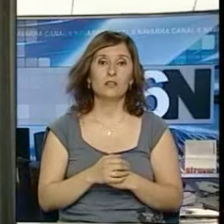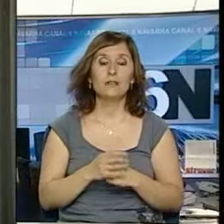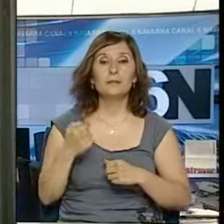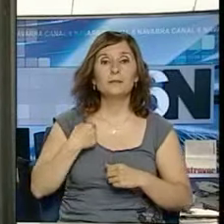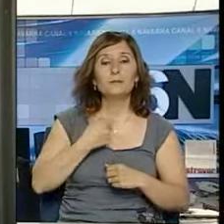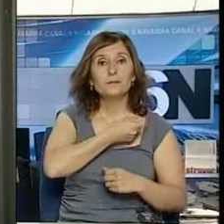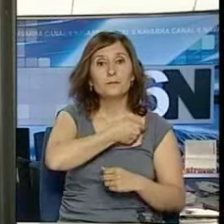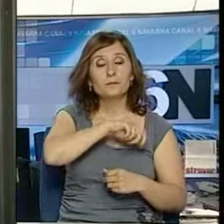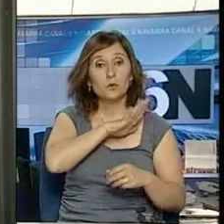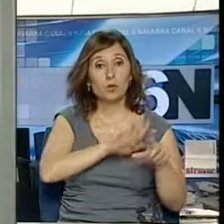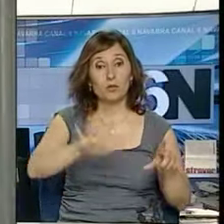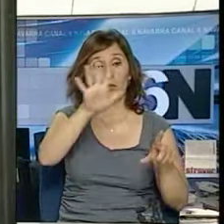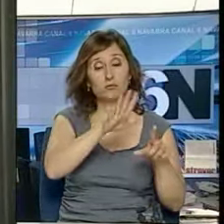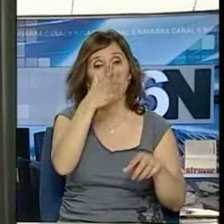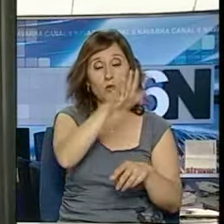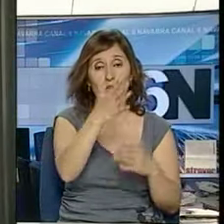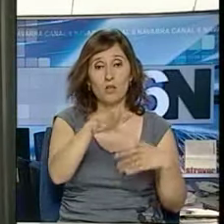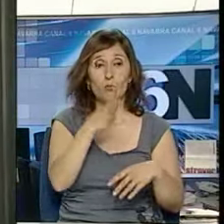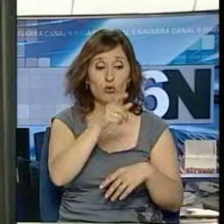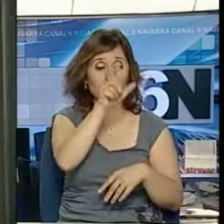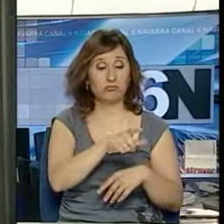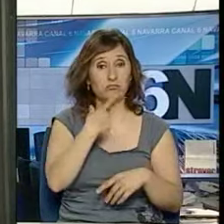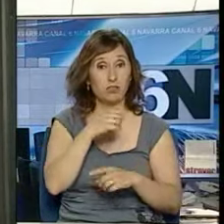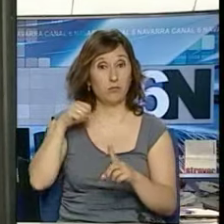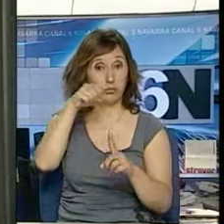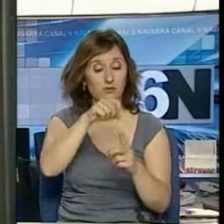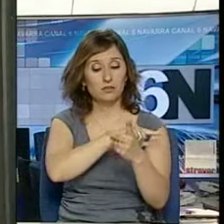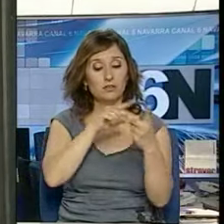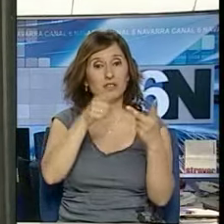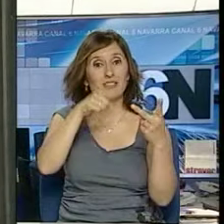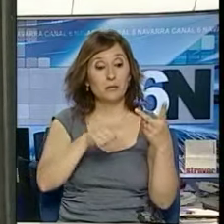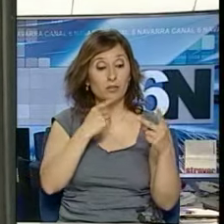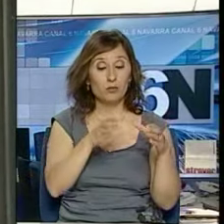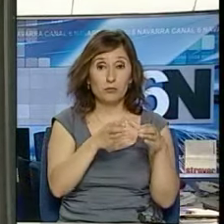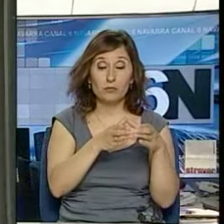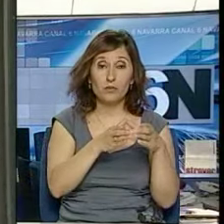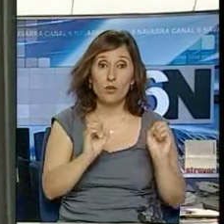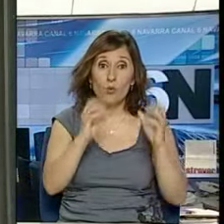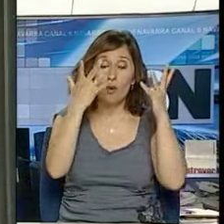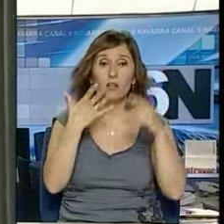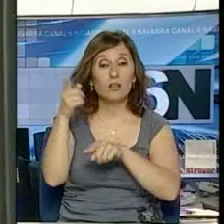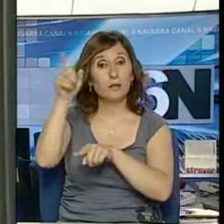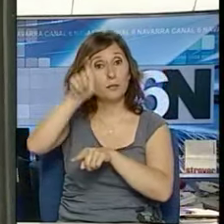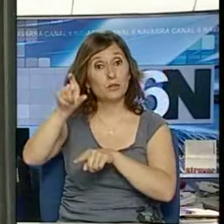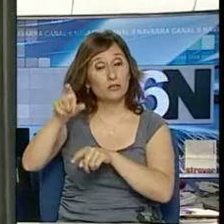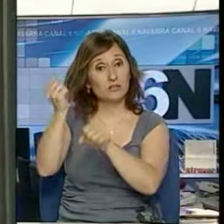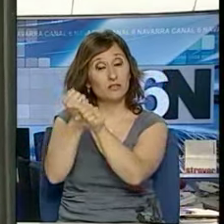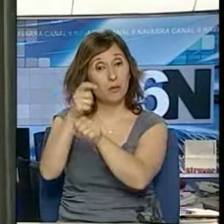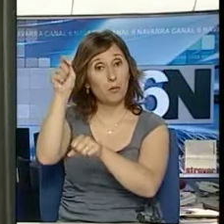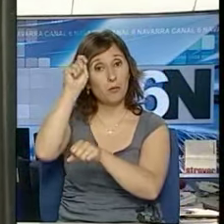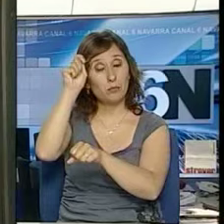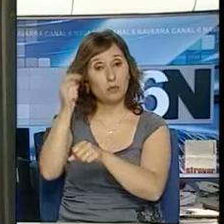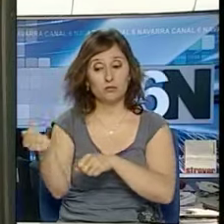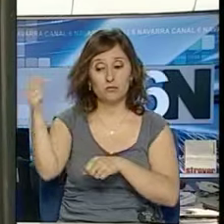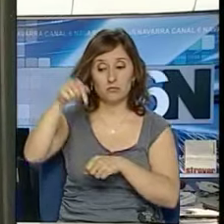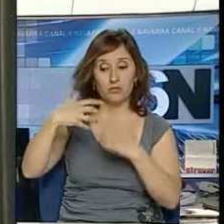agresión del cabo de la Policía Municipal y por su implantación de trabajadores que vinieron dos de Pamplona a hacer mantenimiento